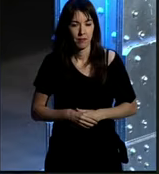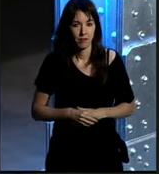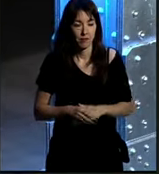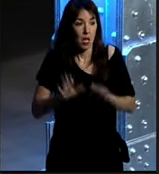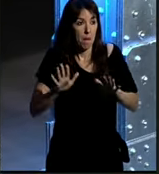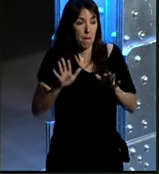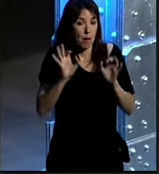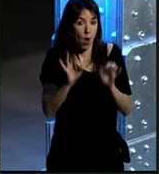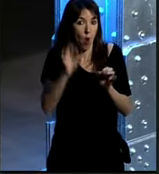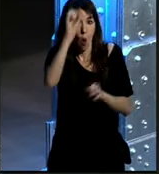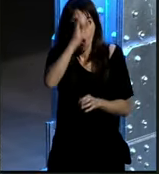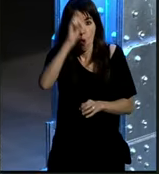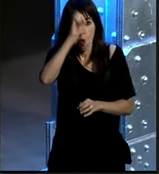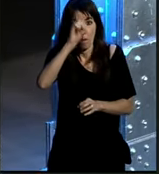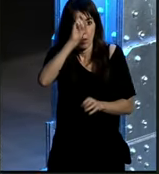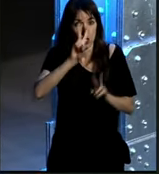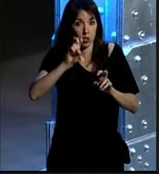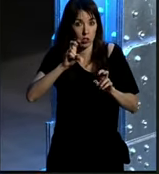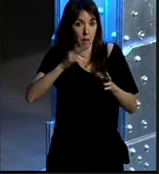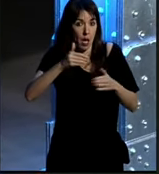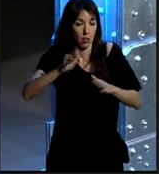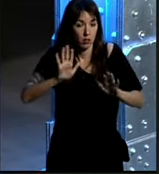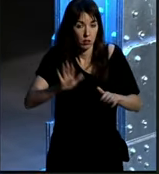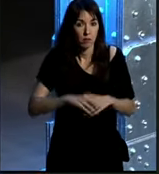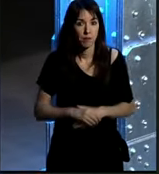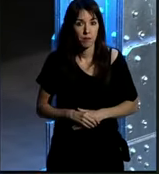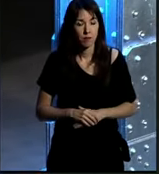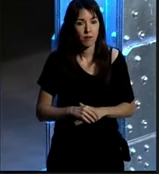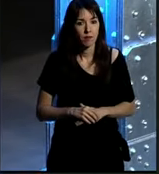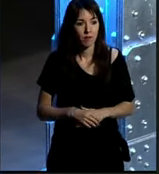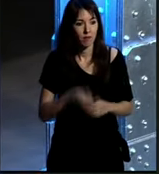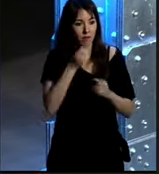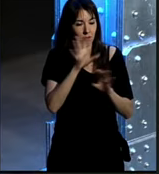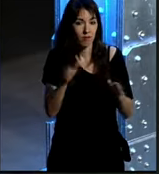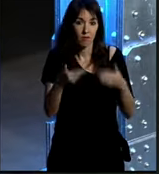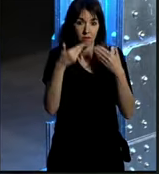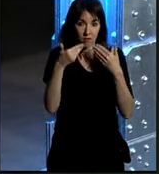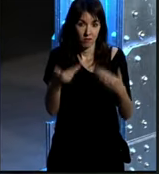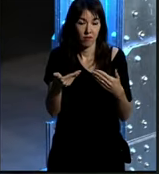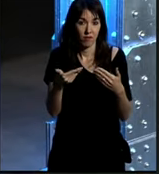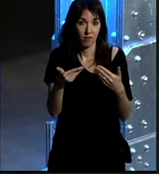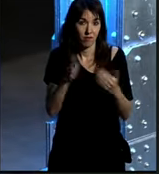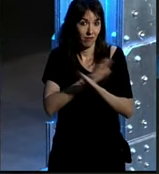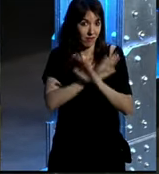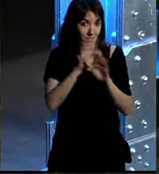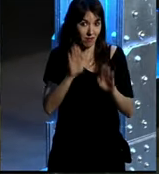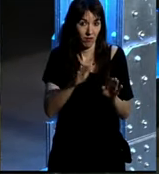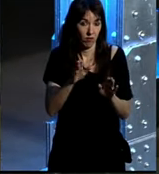pero no deja de ser una opinión con respecto a un futurible Muy bien pues muchas gracias por este último